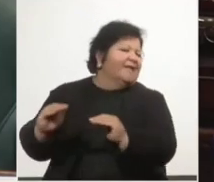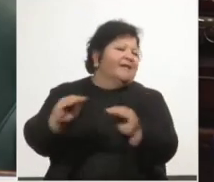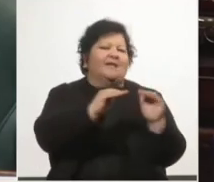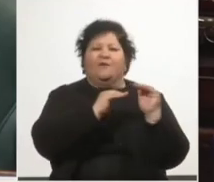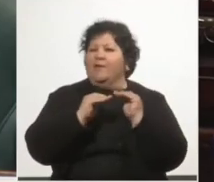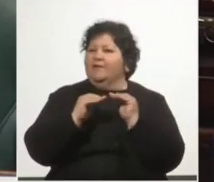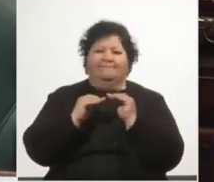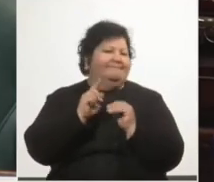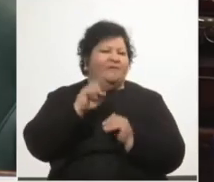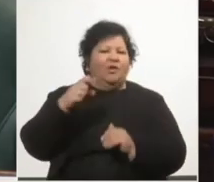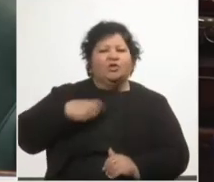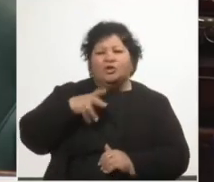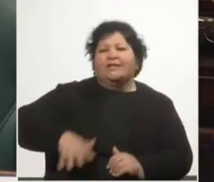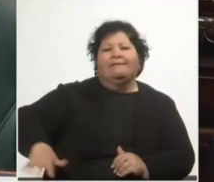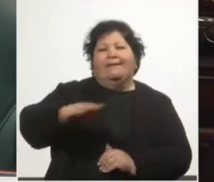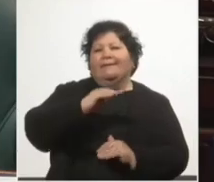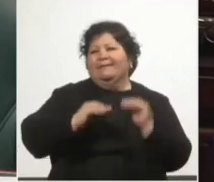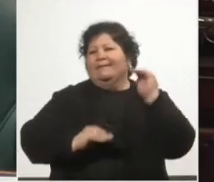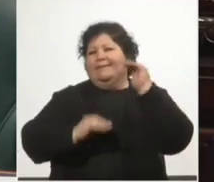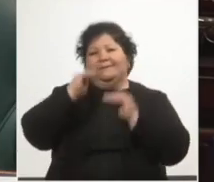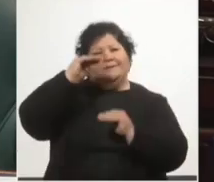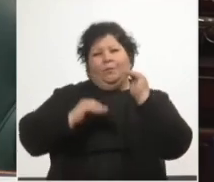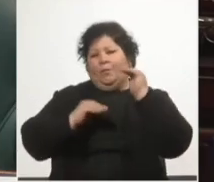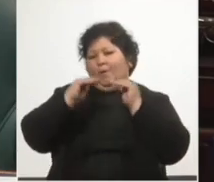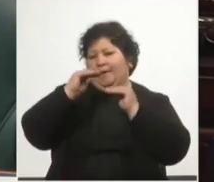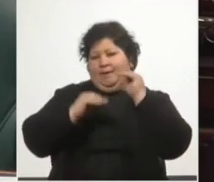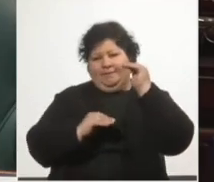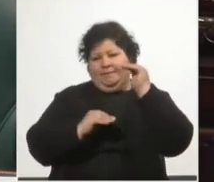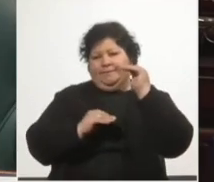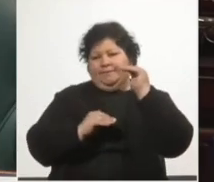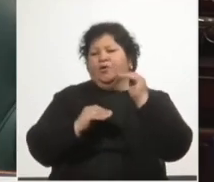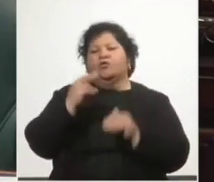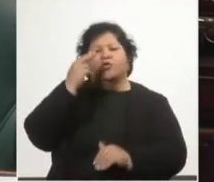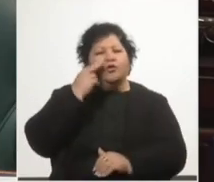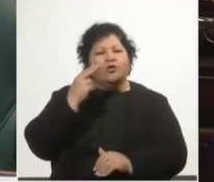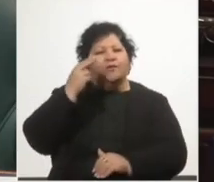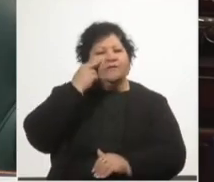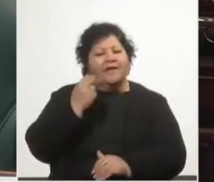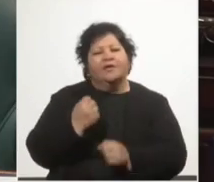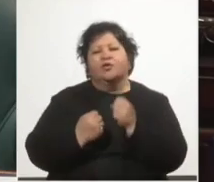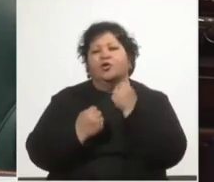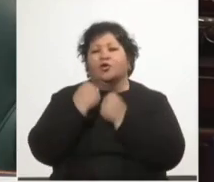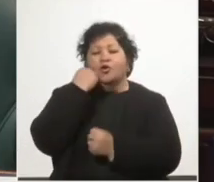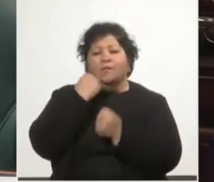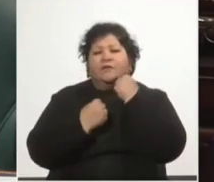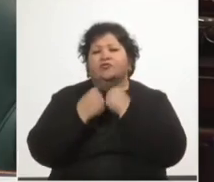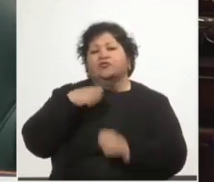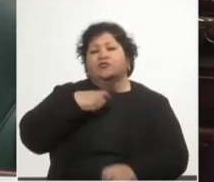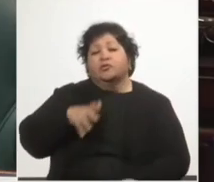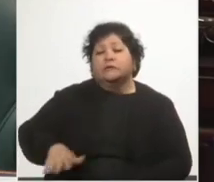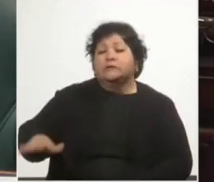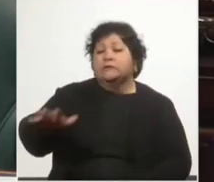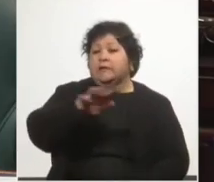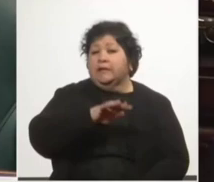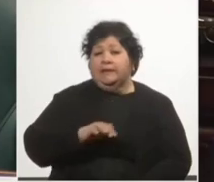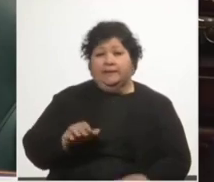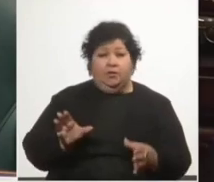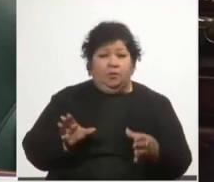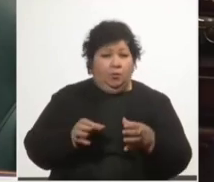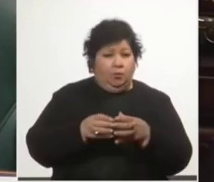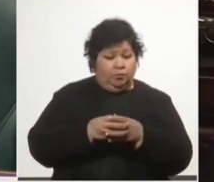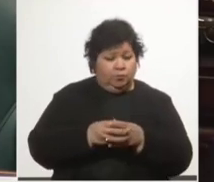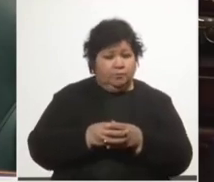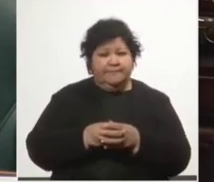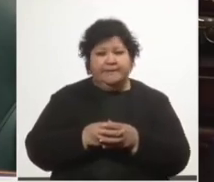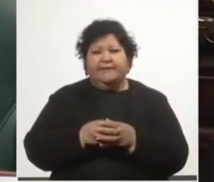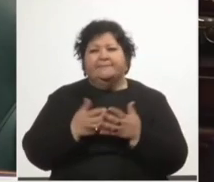más desigual con todos los problemas sociales y económicos que ello conlleva. La equidad no parece ser un objetivo central